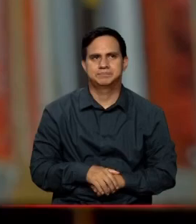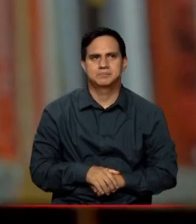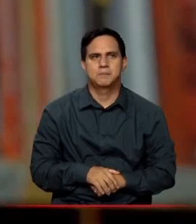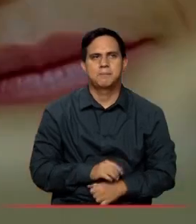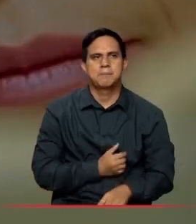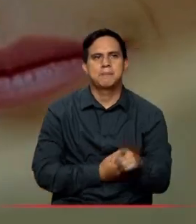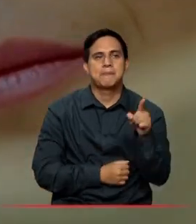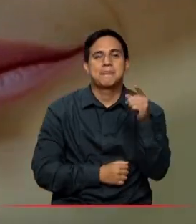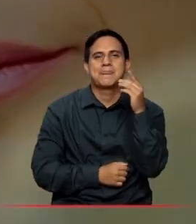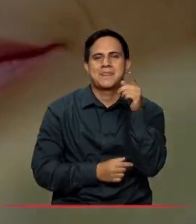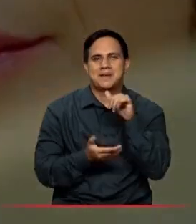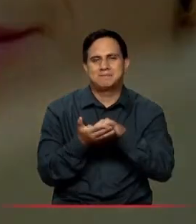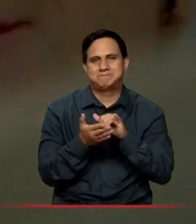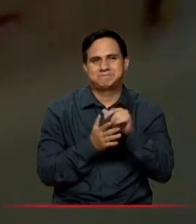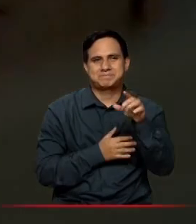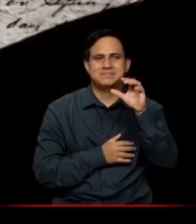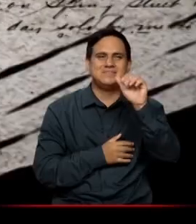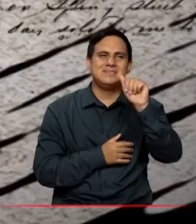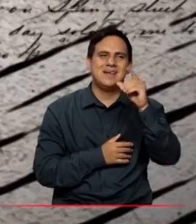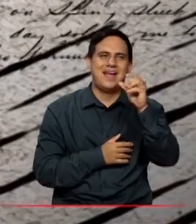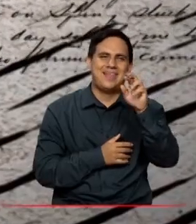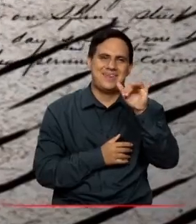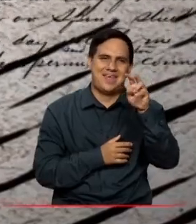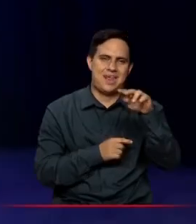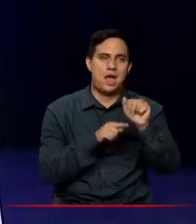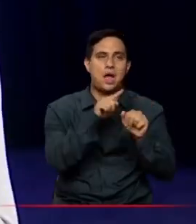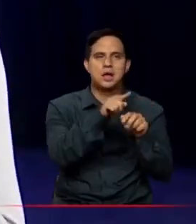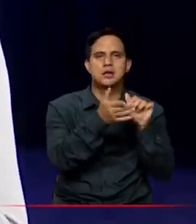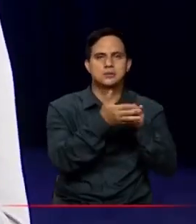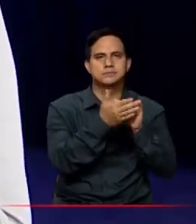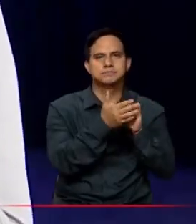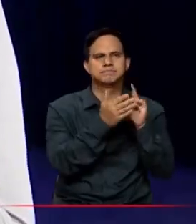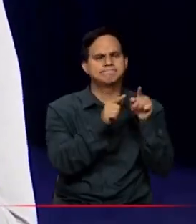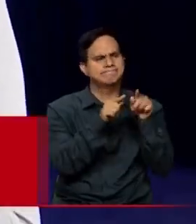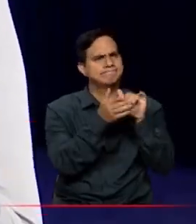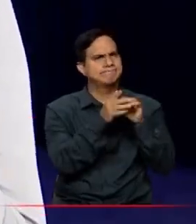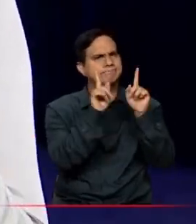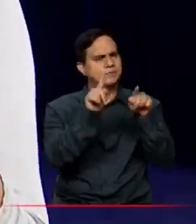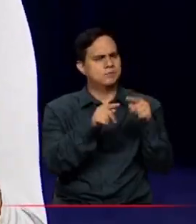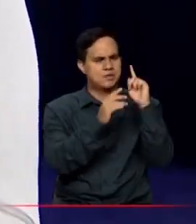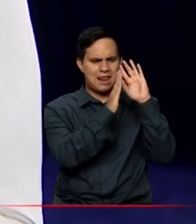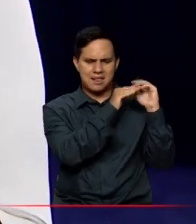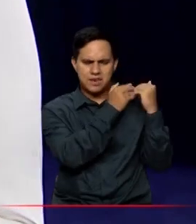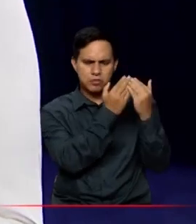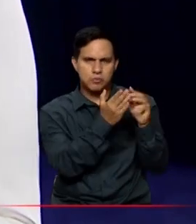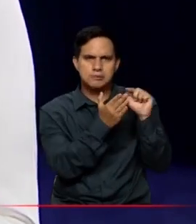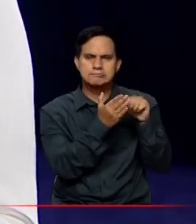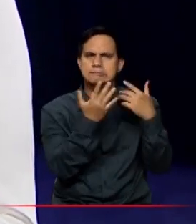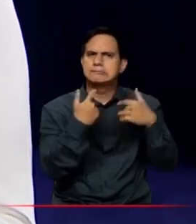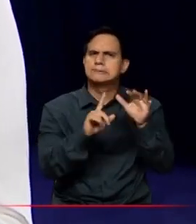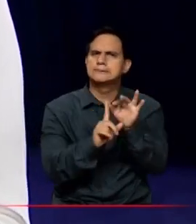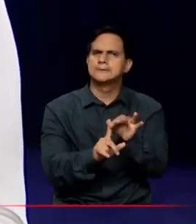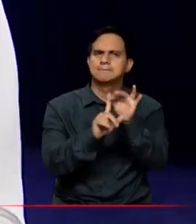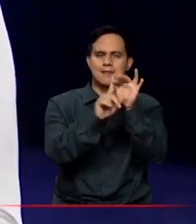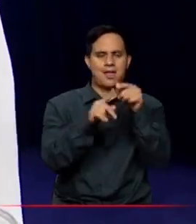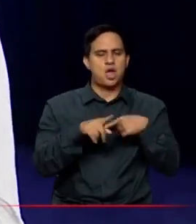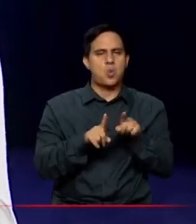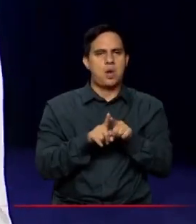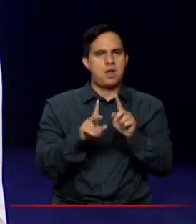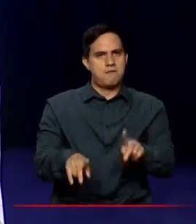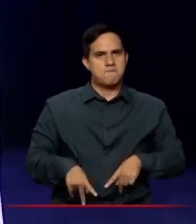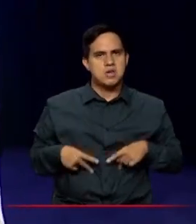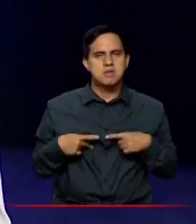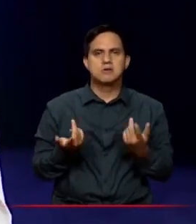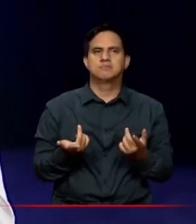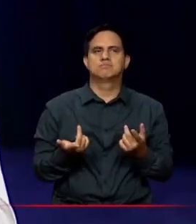tema de la muerte a través de la literatura. Cómo la literatura recoge la vida también y por eso nuestros invitados son invitados otros